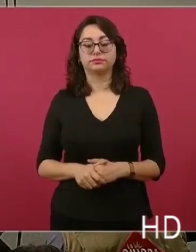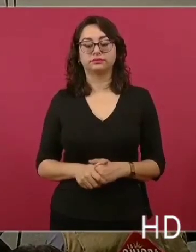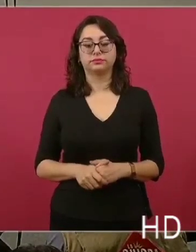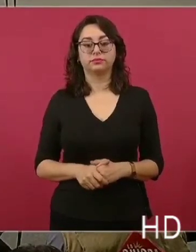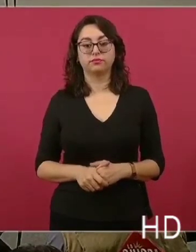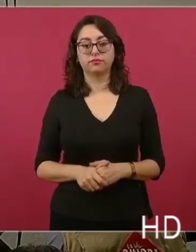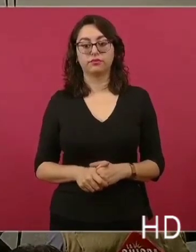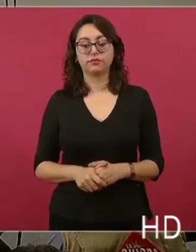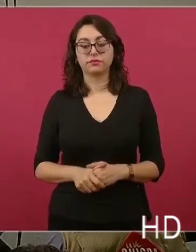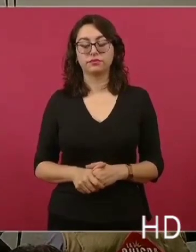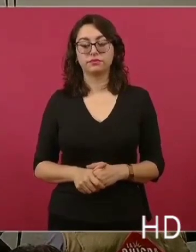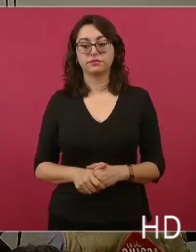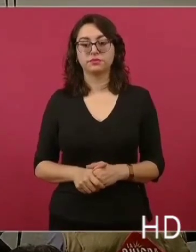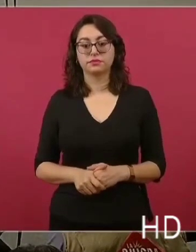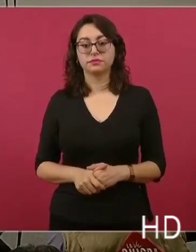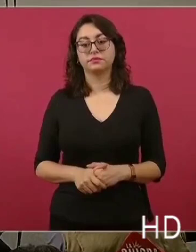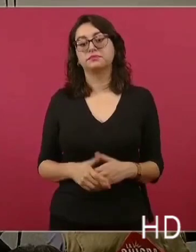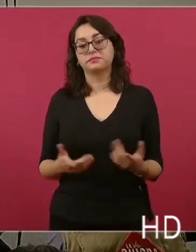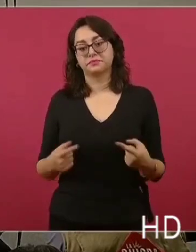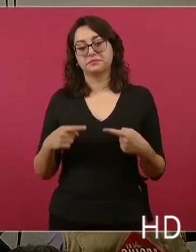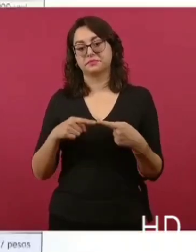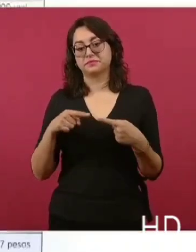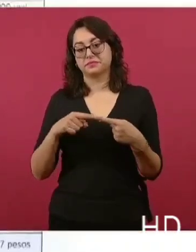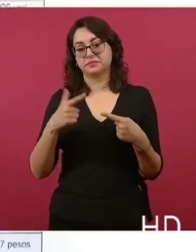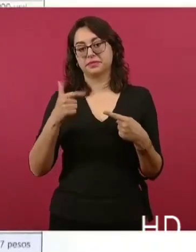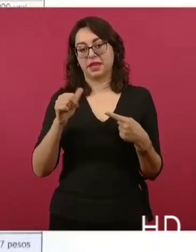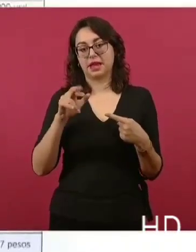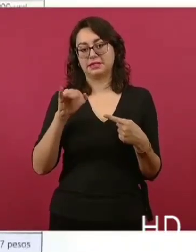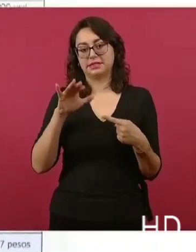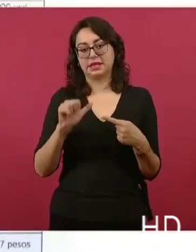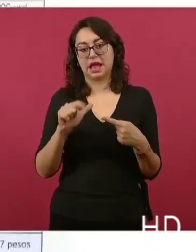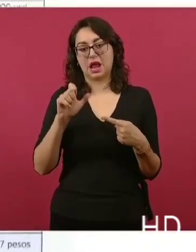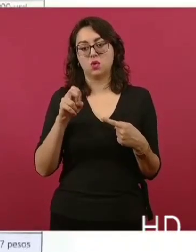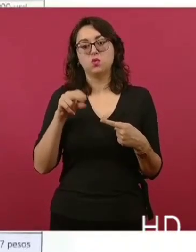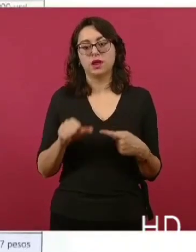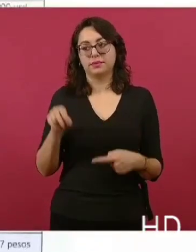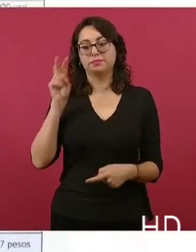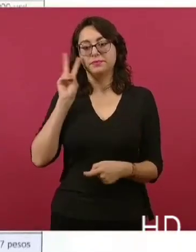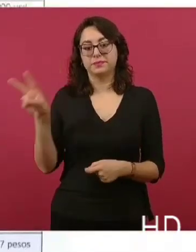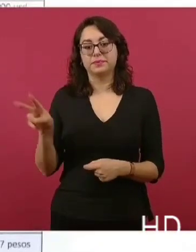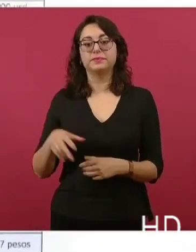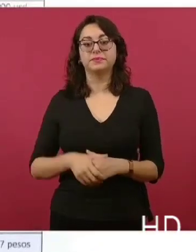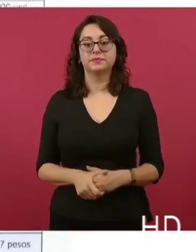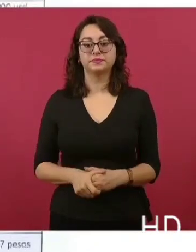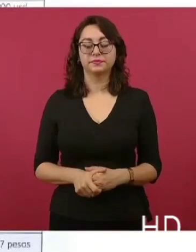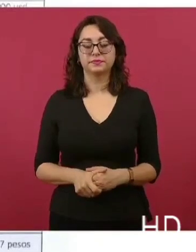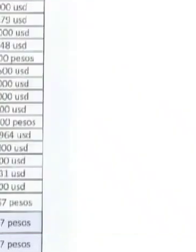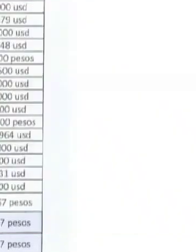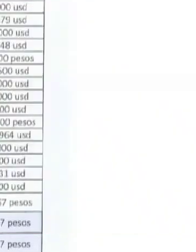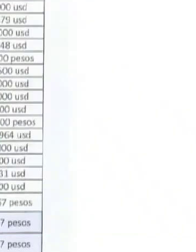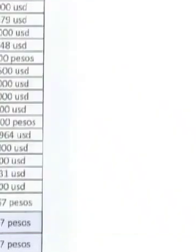La lista, bueno, pues empieza con García Luna y sigue con Linda Cristina Pereira Galvez,